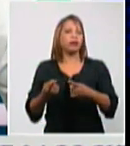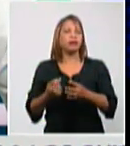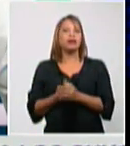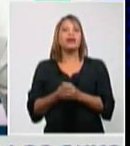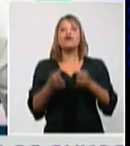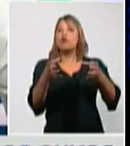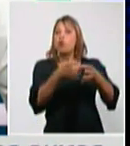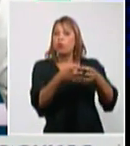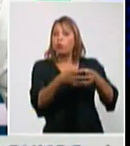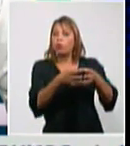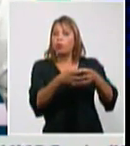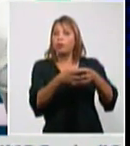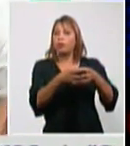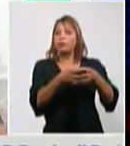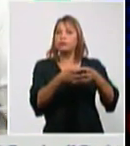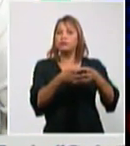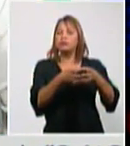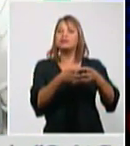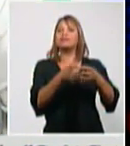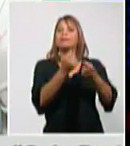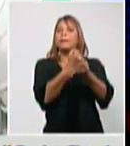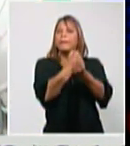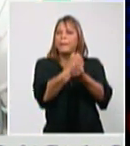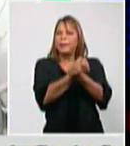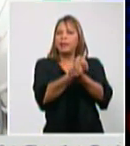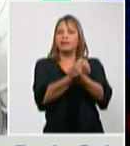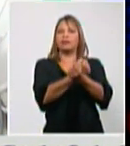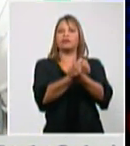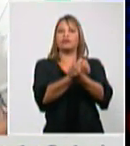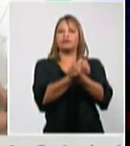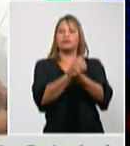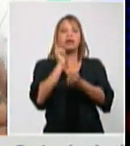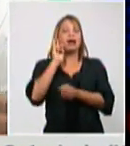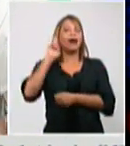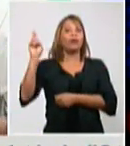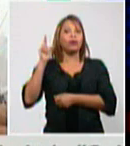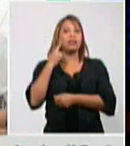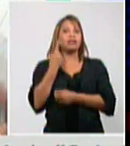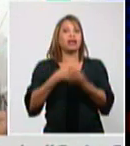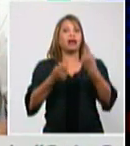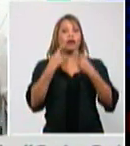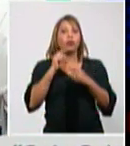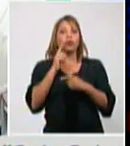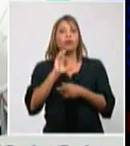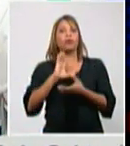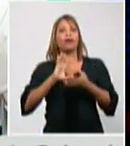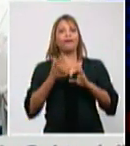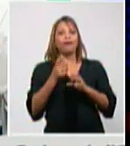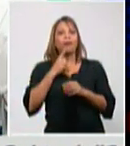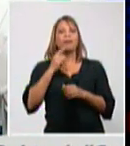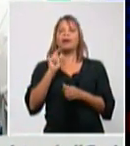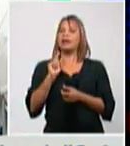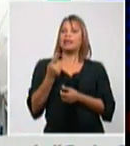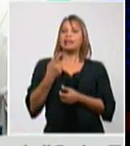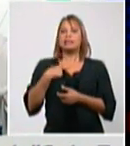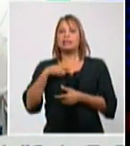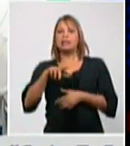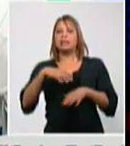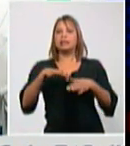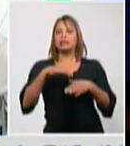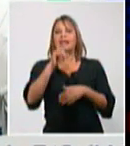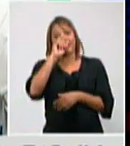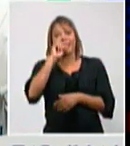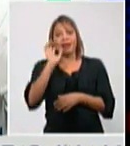de riesgo. Acuérdense que algunos por sus conductas propias de la edad pues no tienen